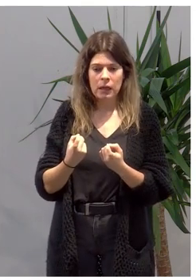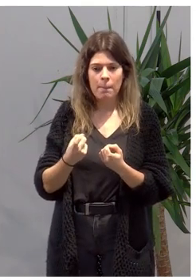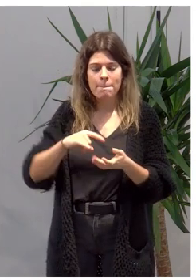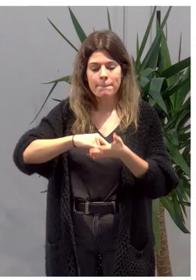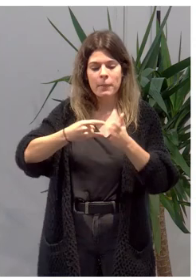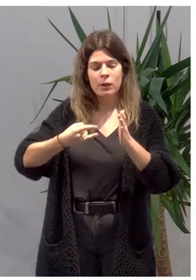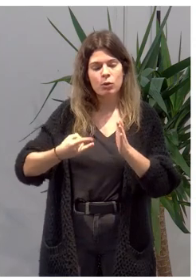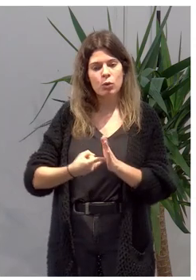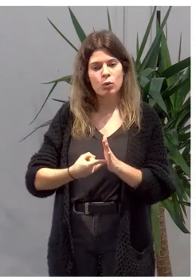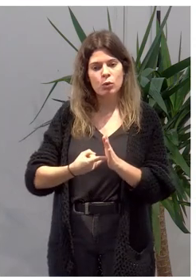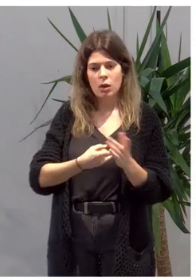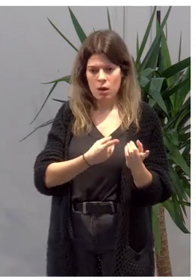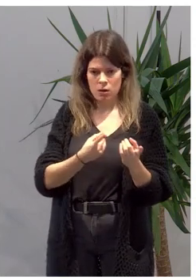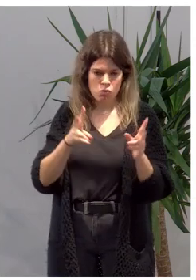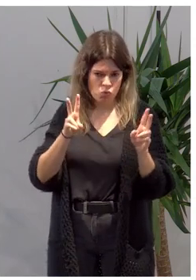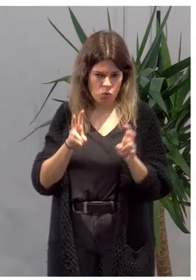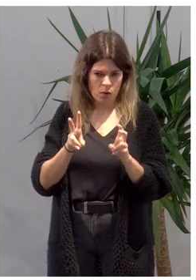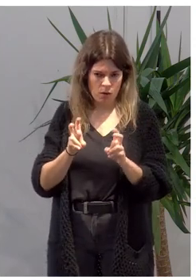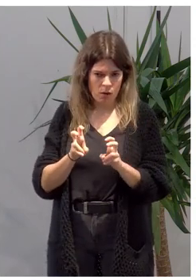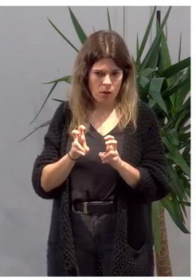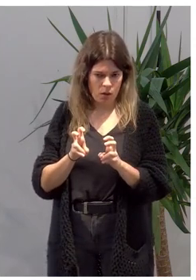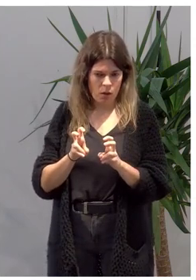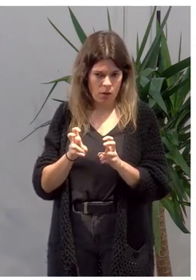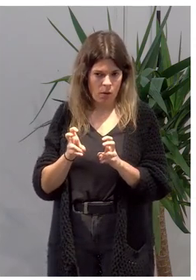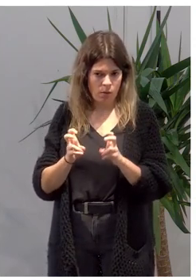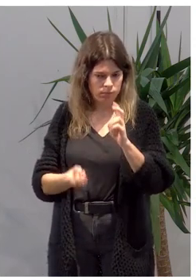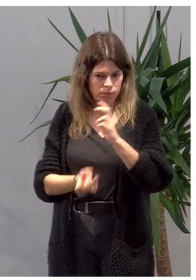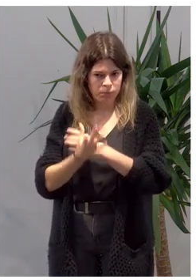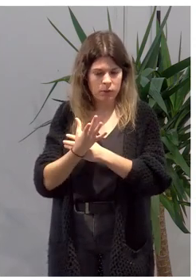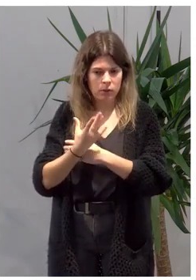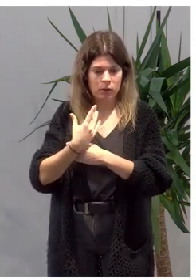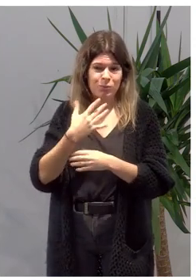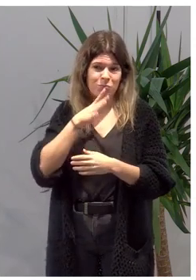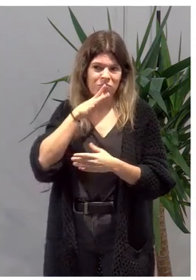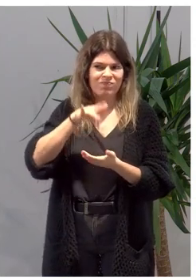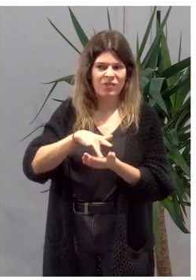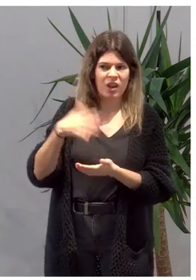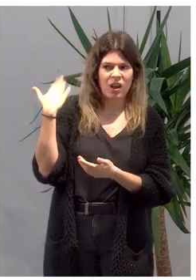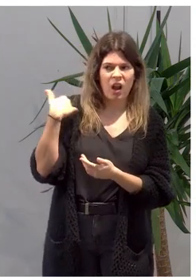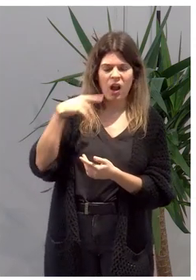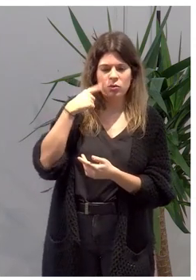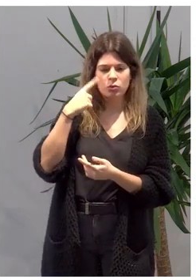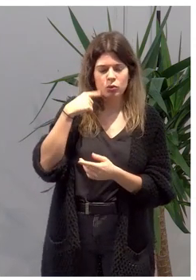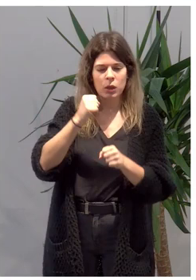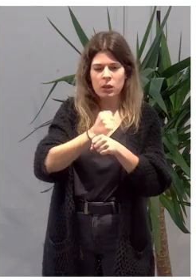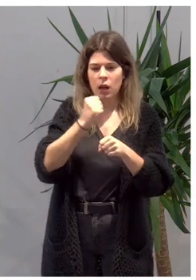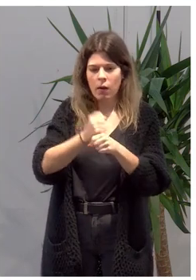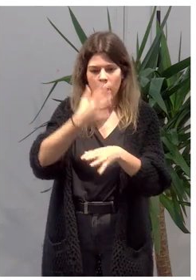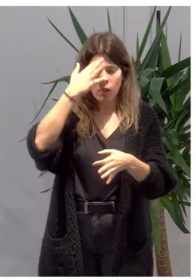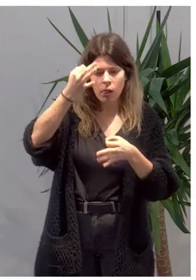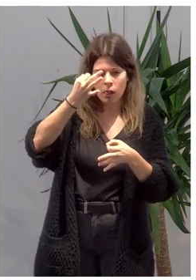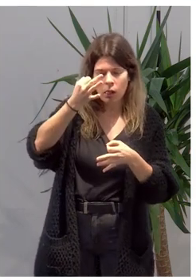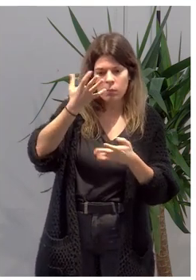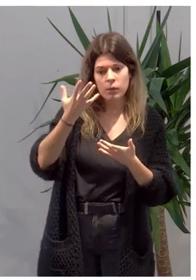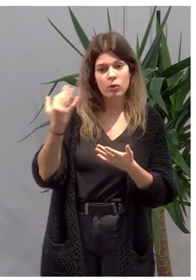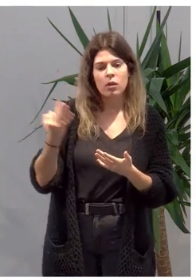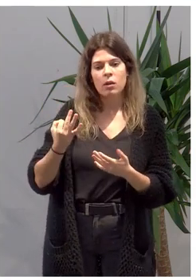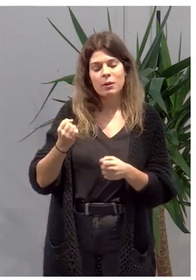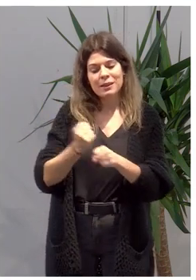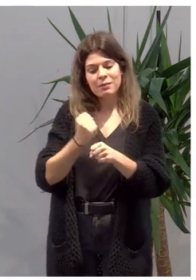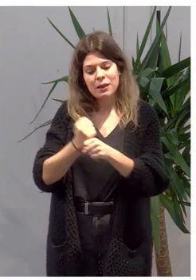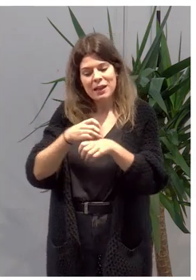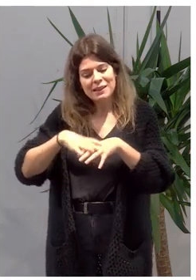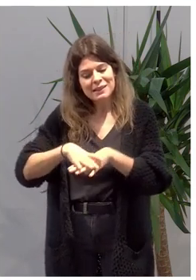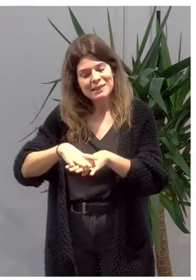metodologías. Estábamos acostumbrados también, como se ha señalado, pues a un trabajo determinado. Pero trabajar en